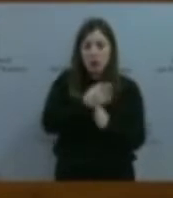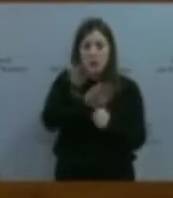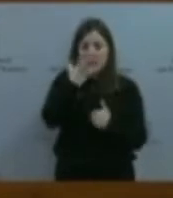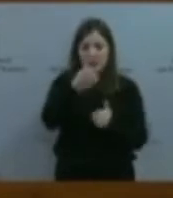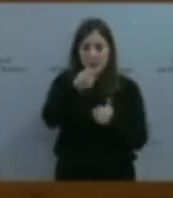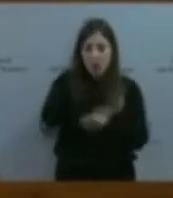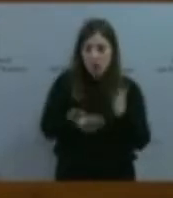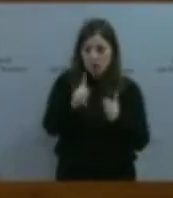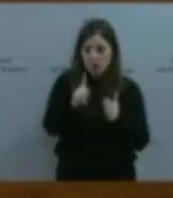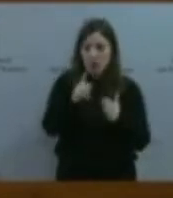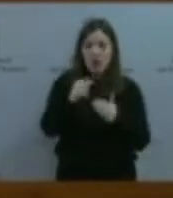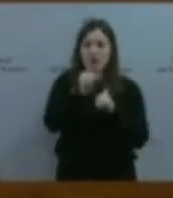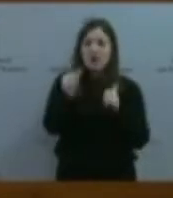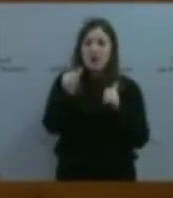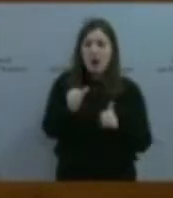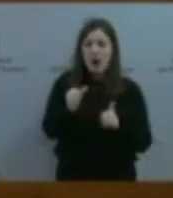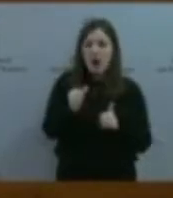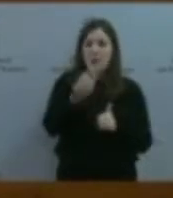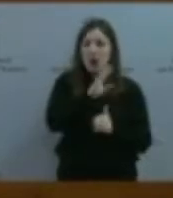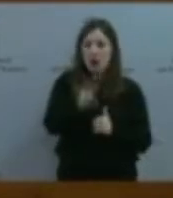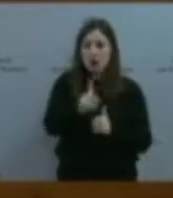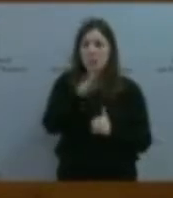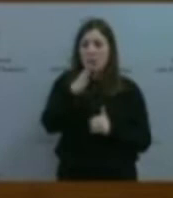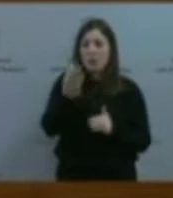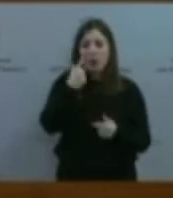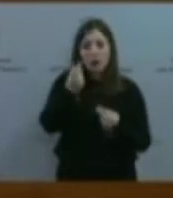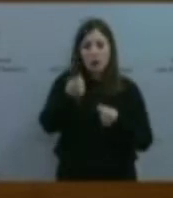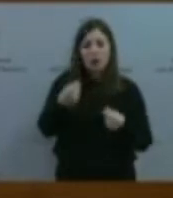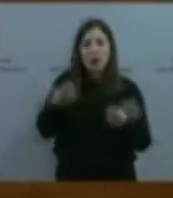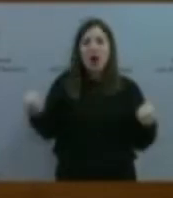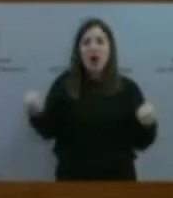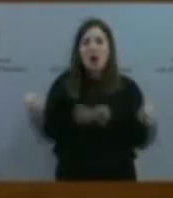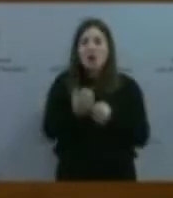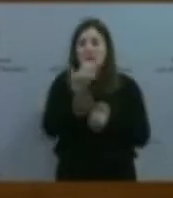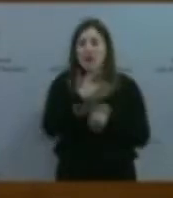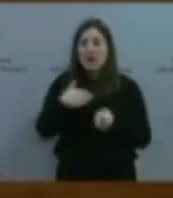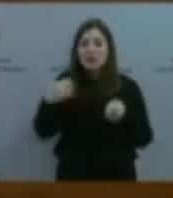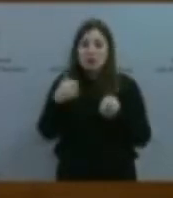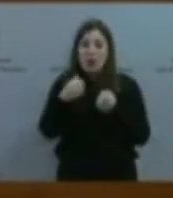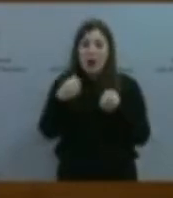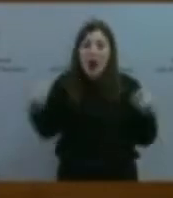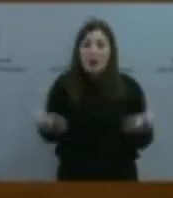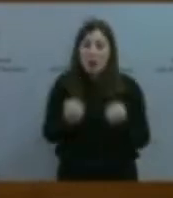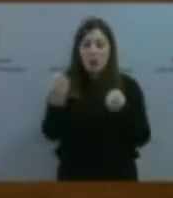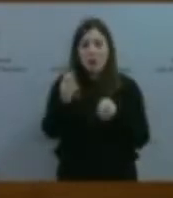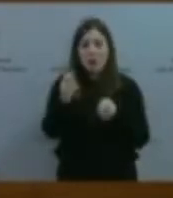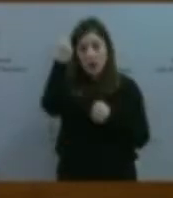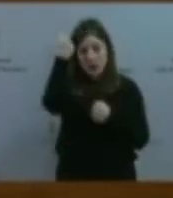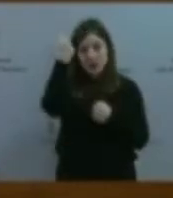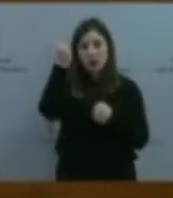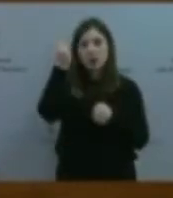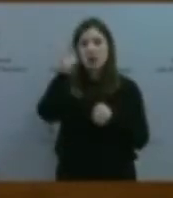Porque hay que ordenar una actuación si lo que queremos es que la actuación al final tenga éxito y consiga el fin y el objetivo propuesto.